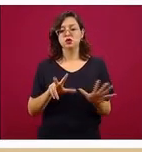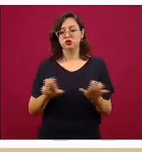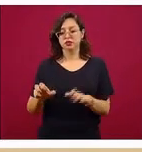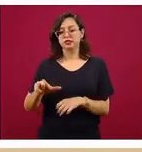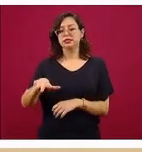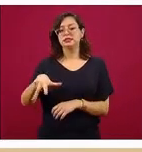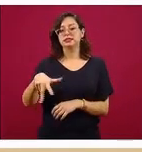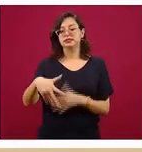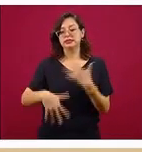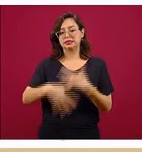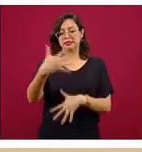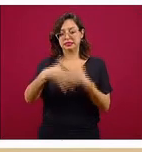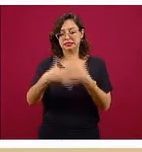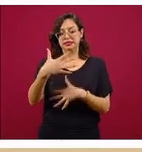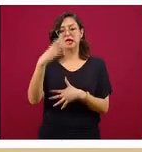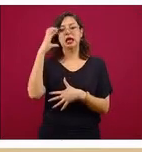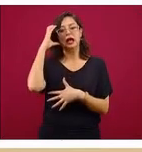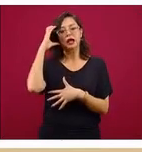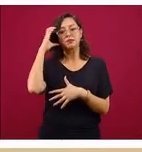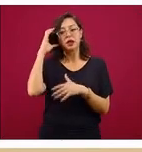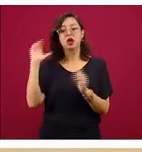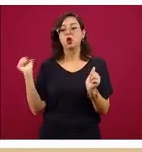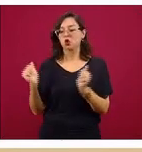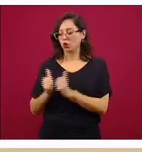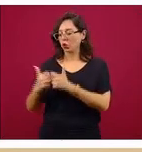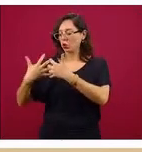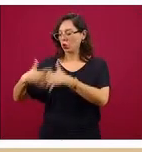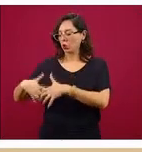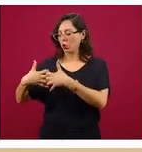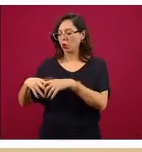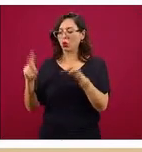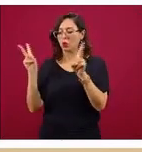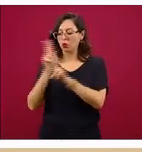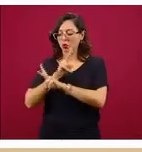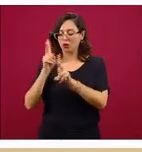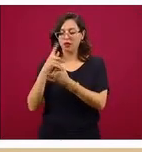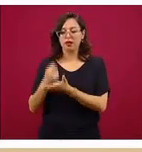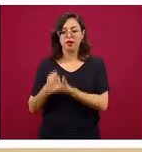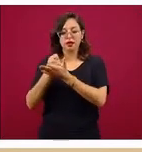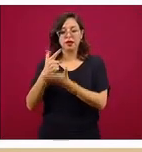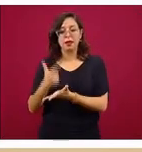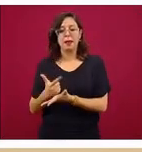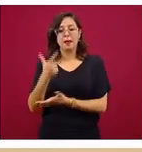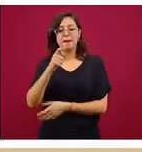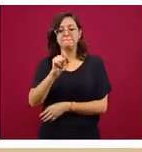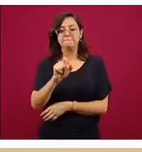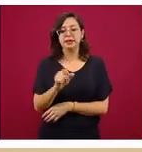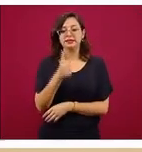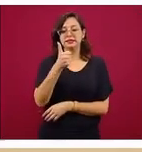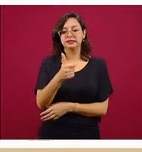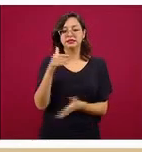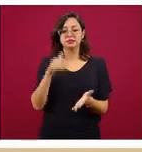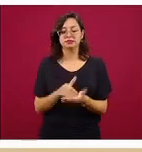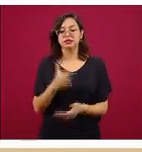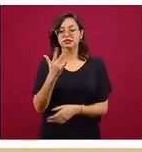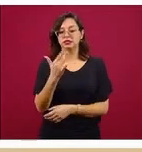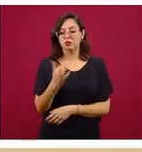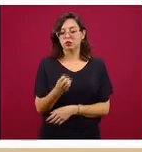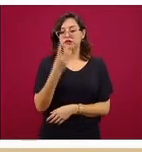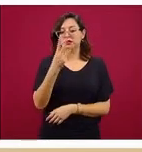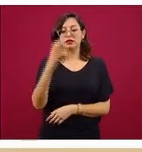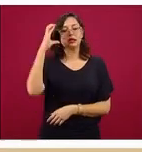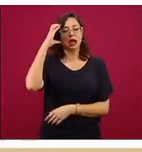en las que son con ventilador, esto es lo análogo a la terapia intensiva y 26.053 en